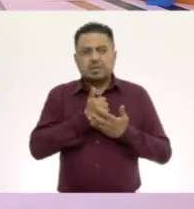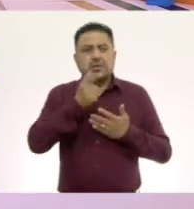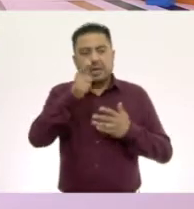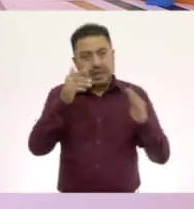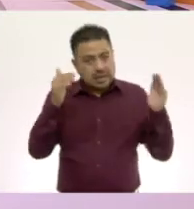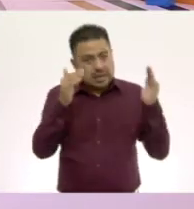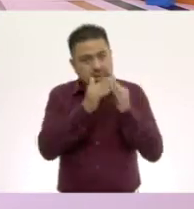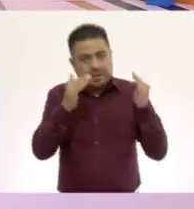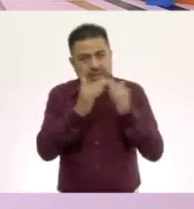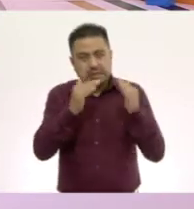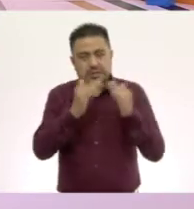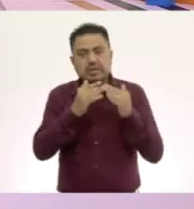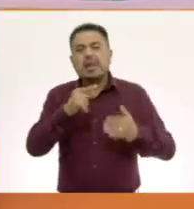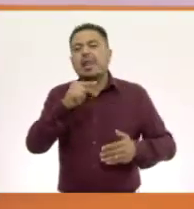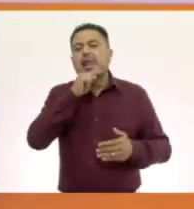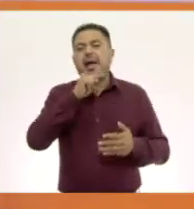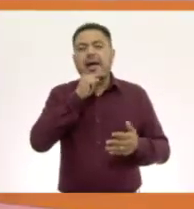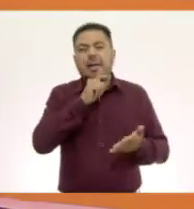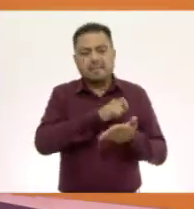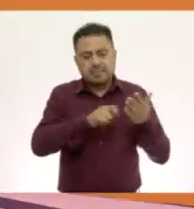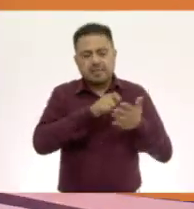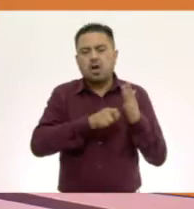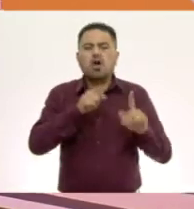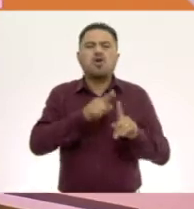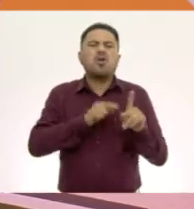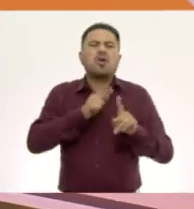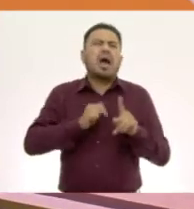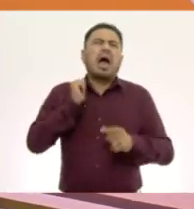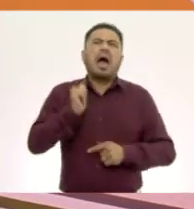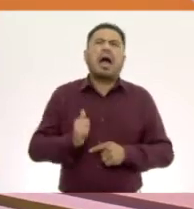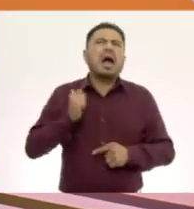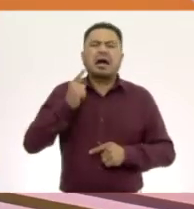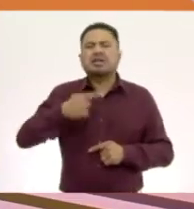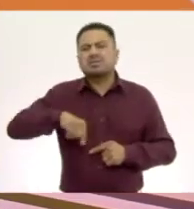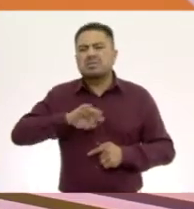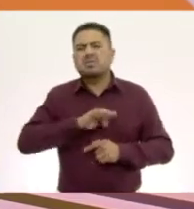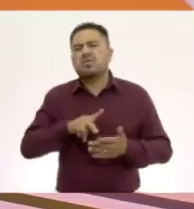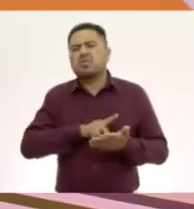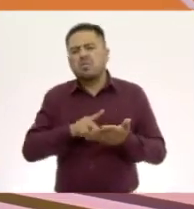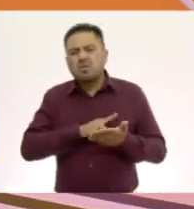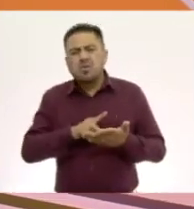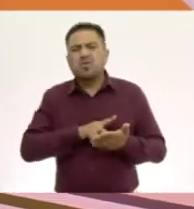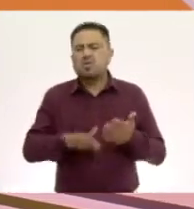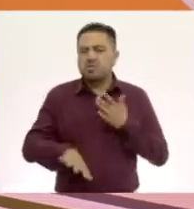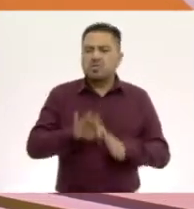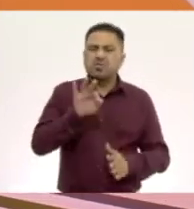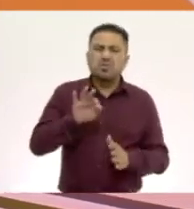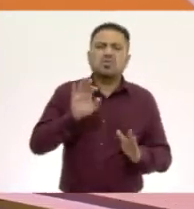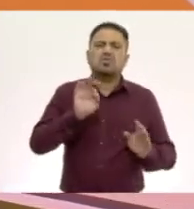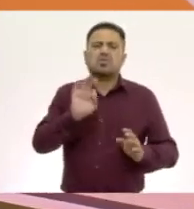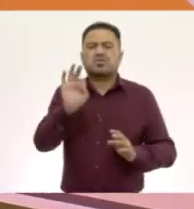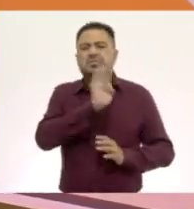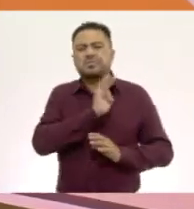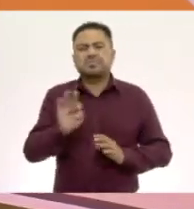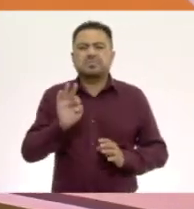en casa, tomes tu lápiz, tu color, lo que tú quieras. Puede ser una pluma, puede ser tu lápiz